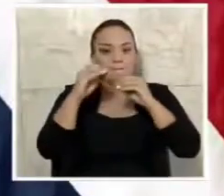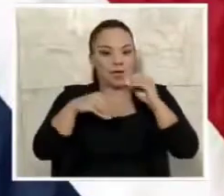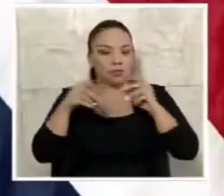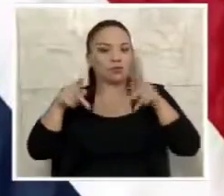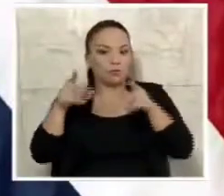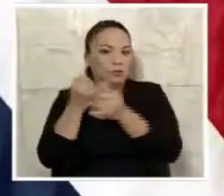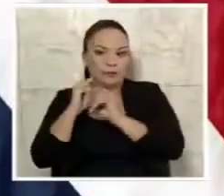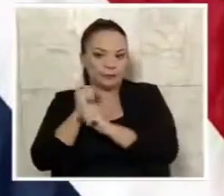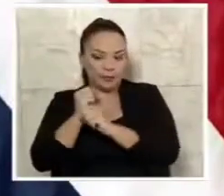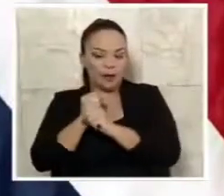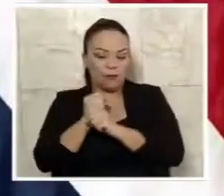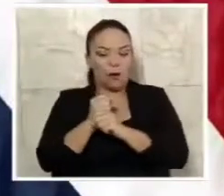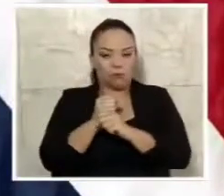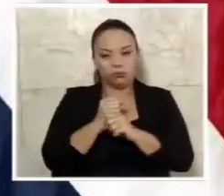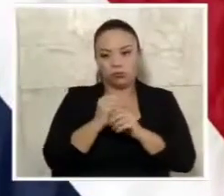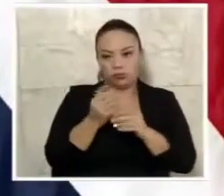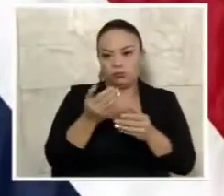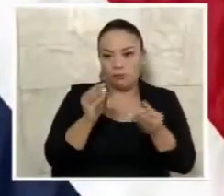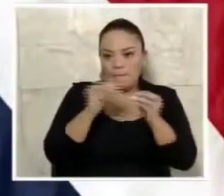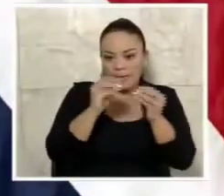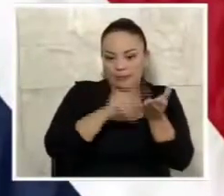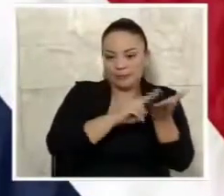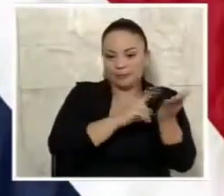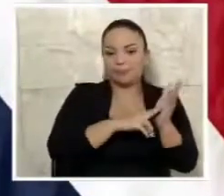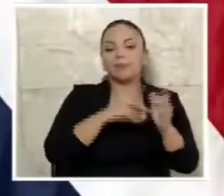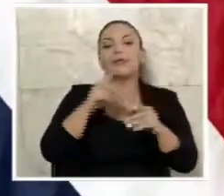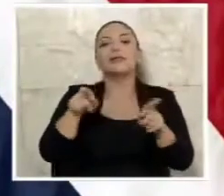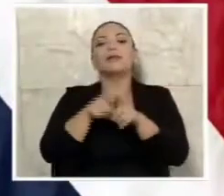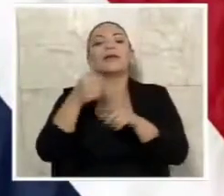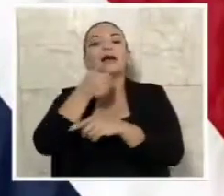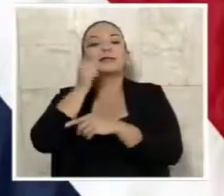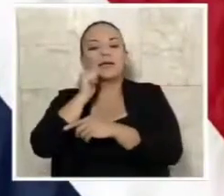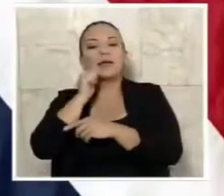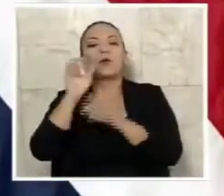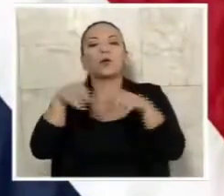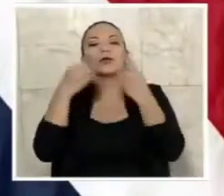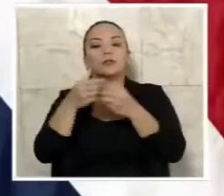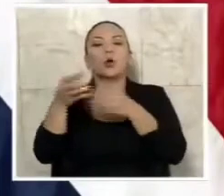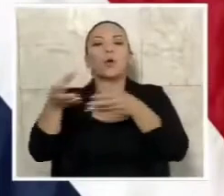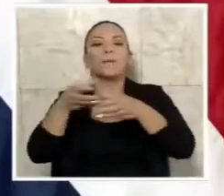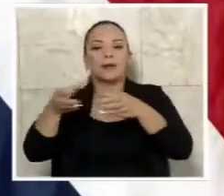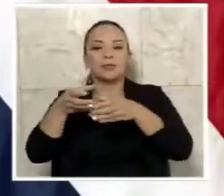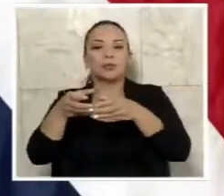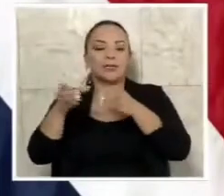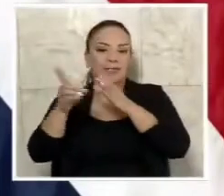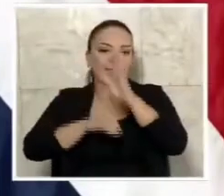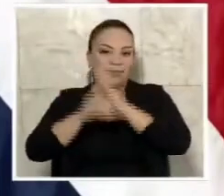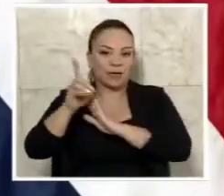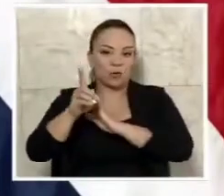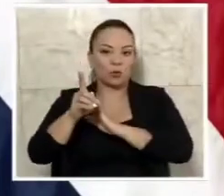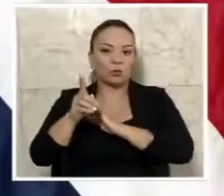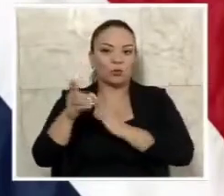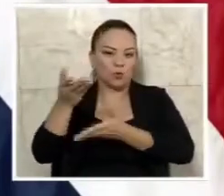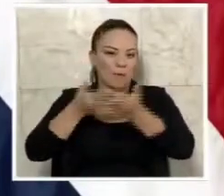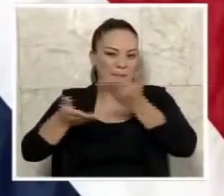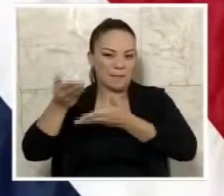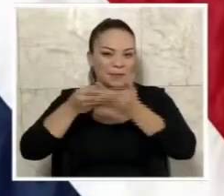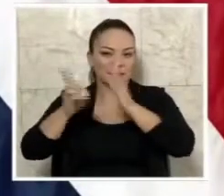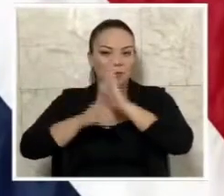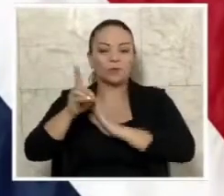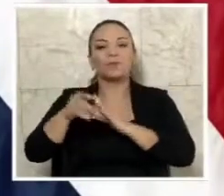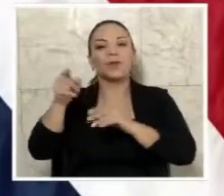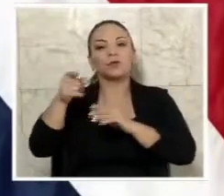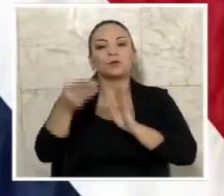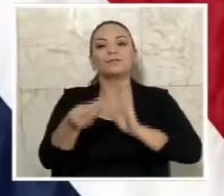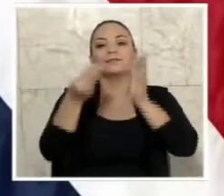La Organización para la Cooperación y el Desarrollo soltó los números de la